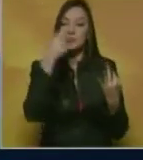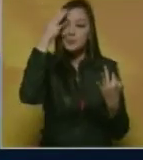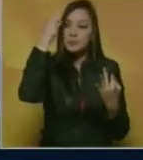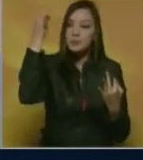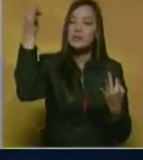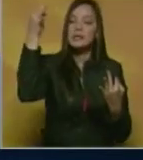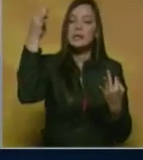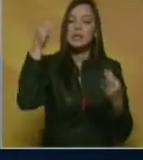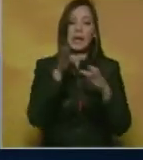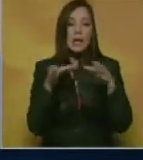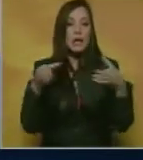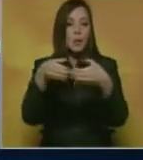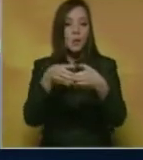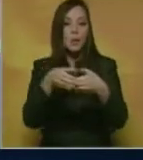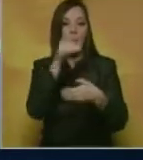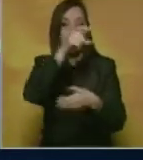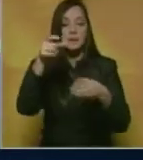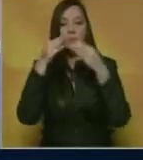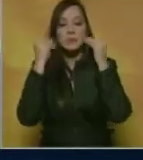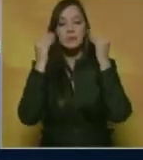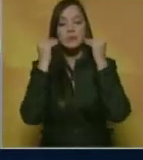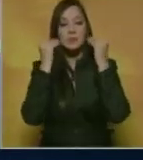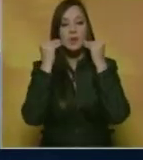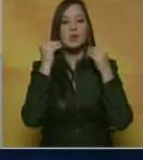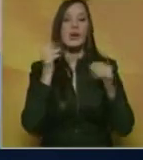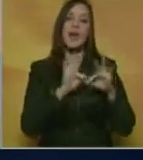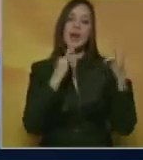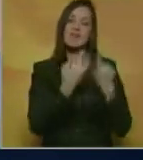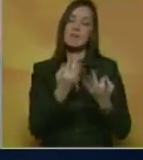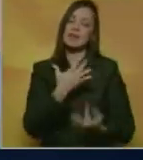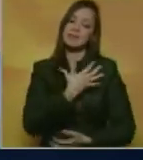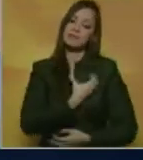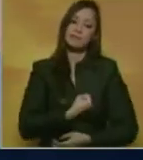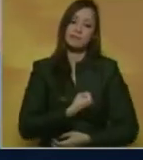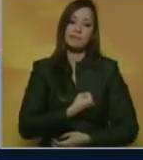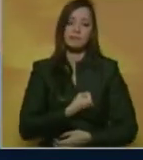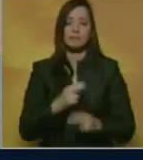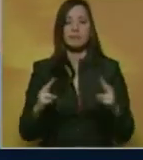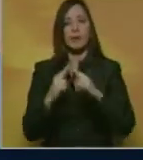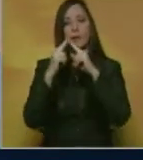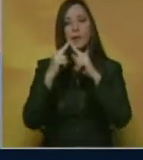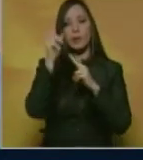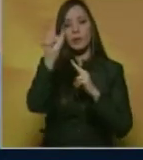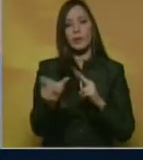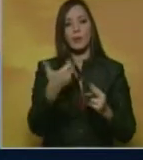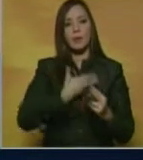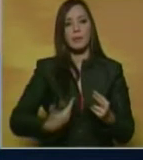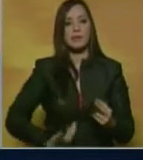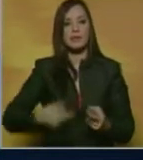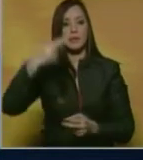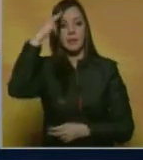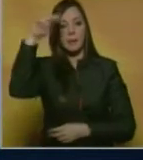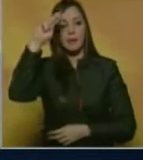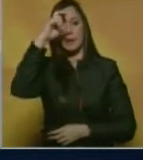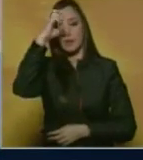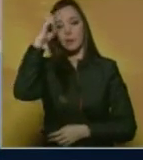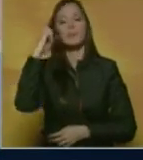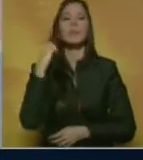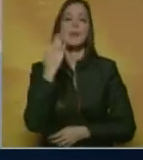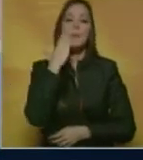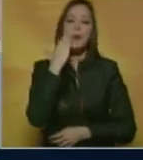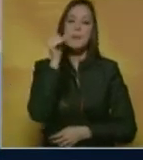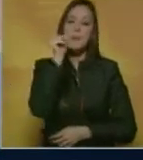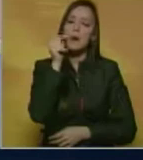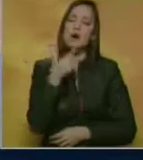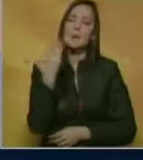familiares de los estudiantes manifestaron sentirse decepcionados tras el encuentro sostenido con el mandatario del país azteca. Los padres pidieron